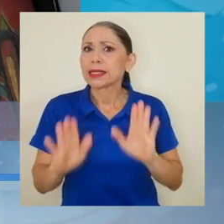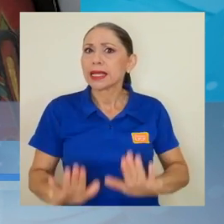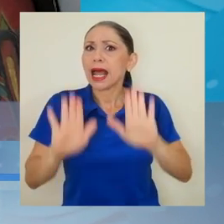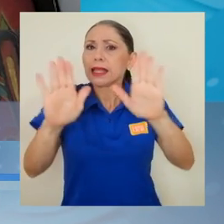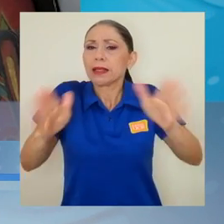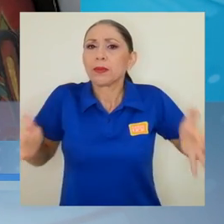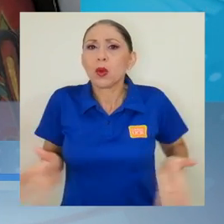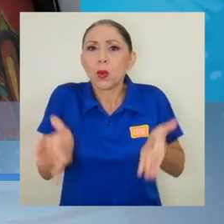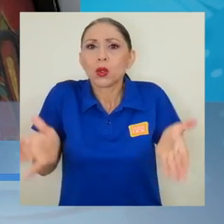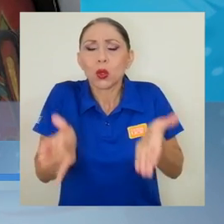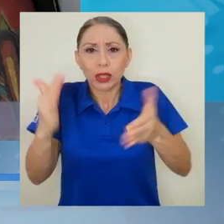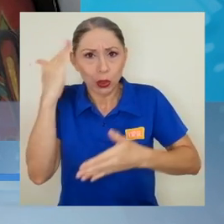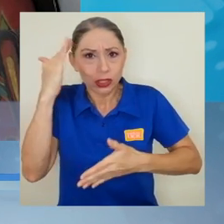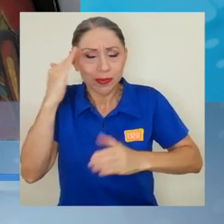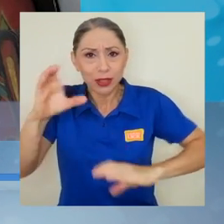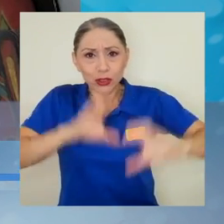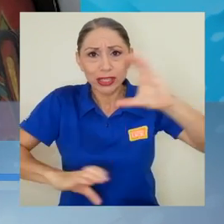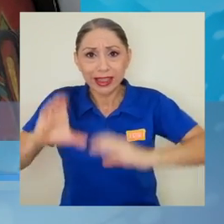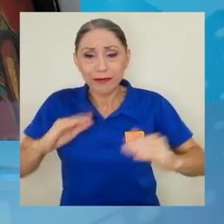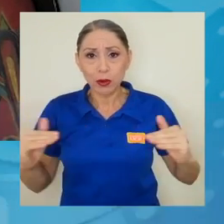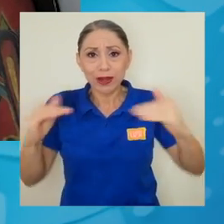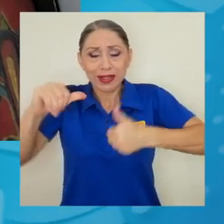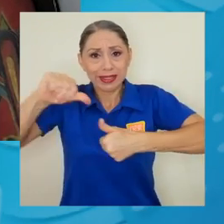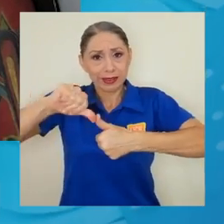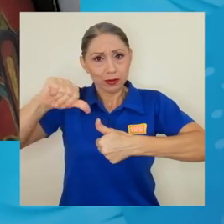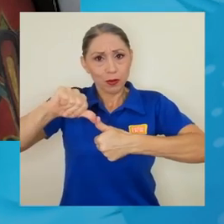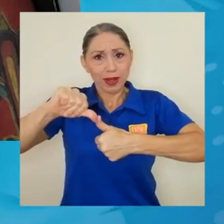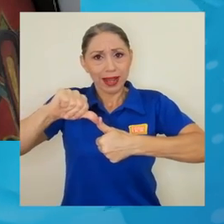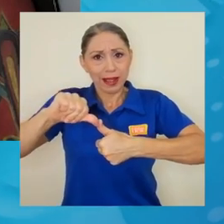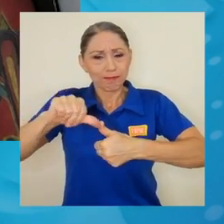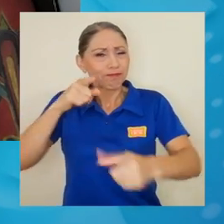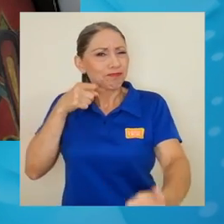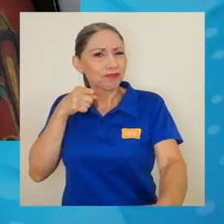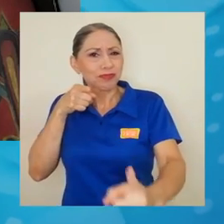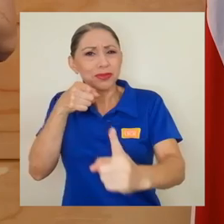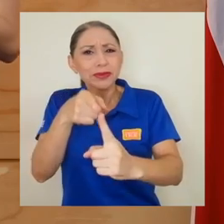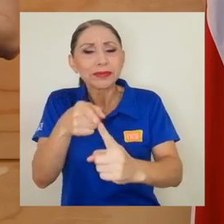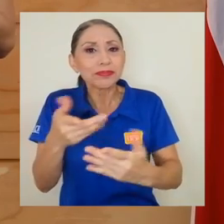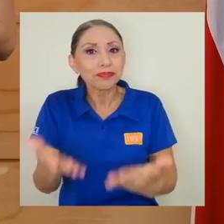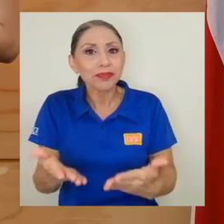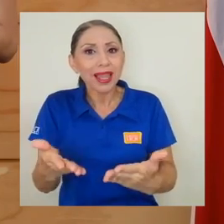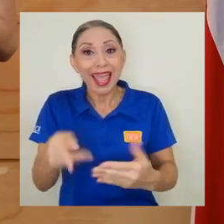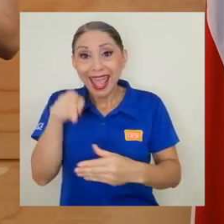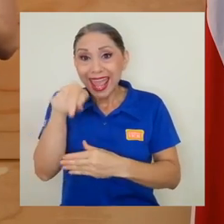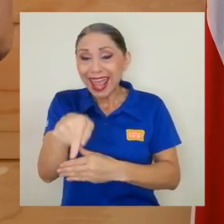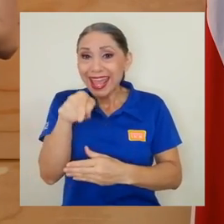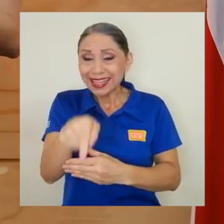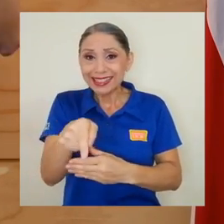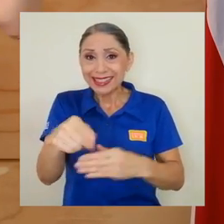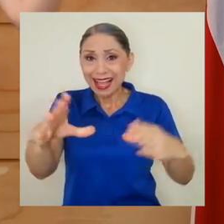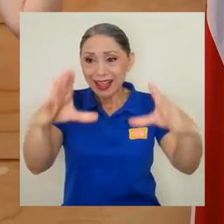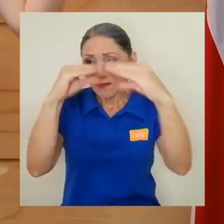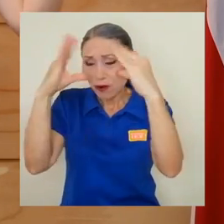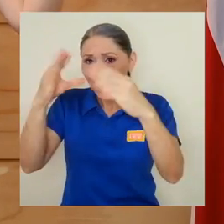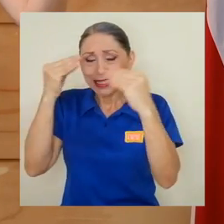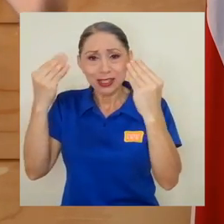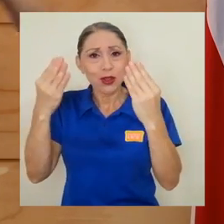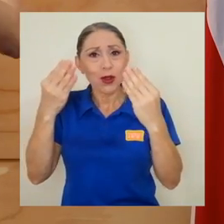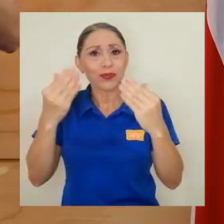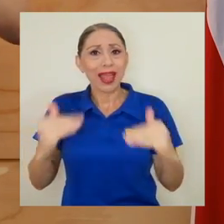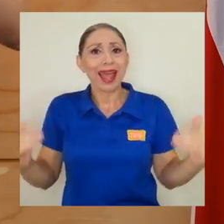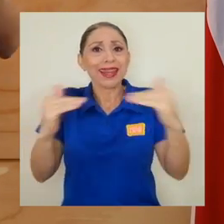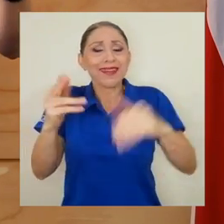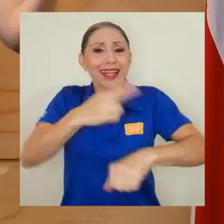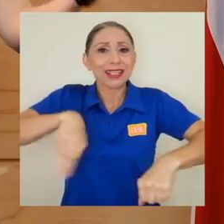siendo el más grande promotor de conocimiento científico en Centroamérica, lo que estaba buscando es difundir ese